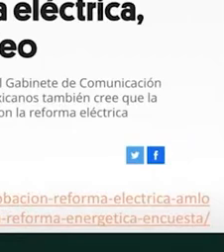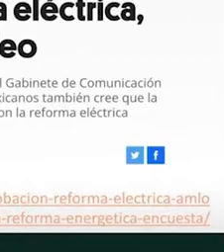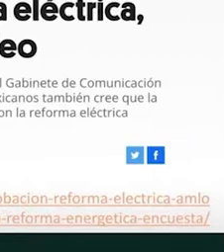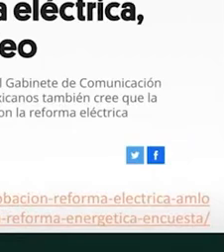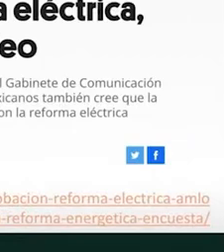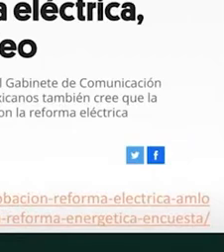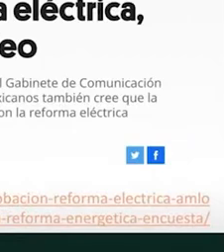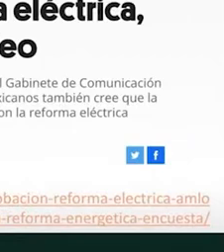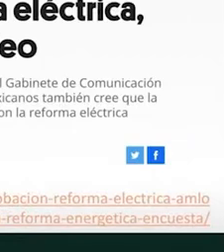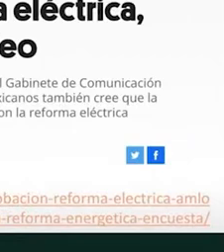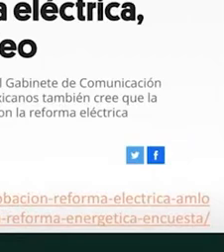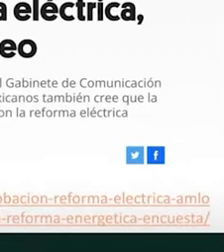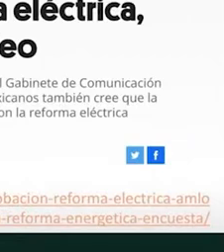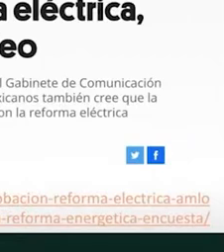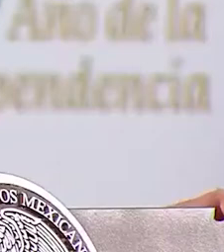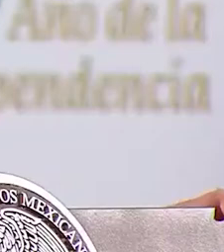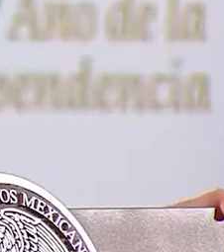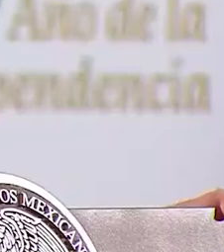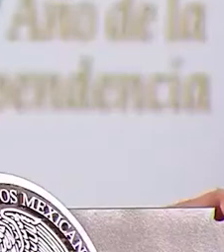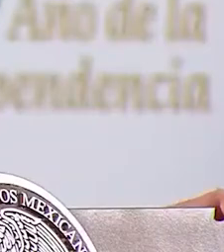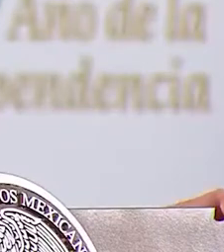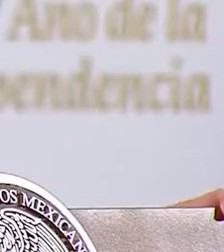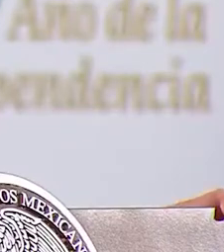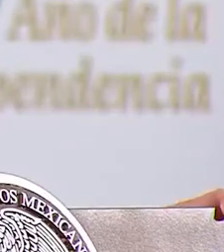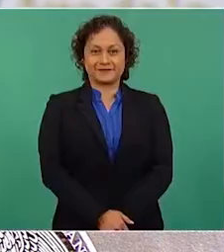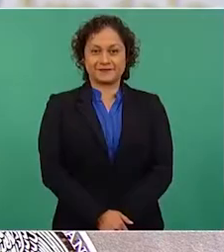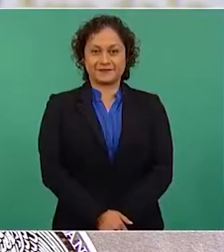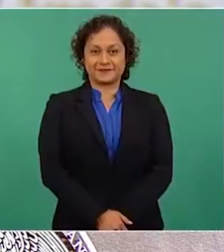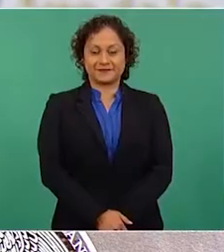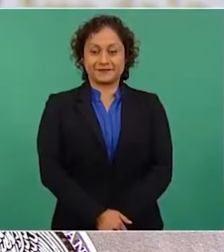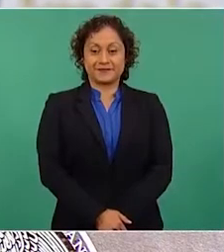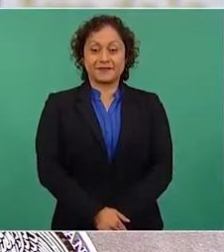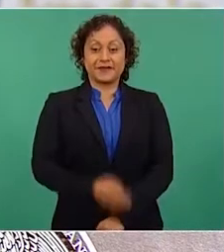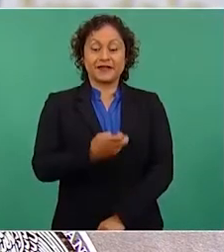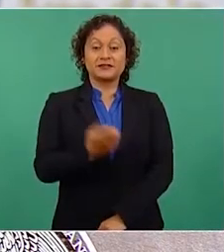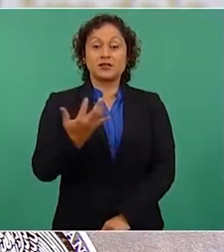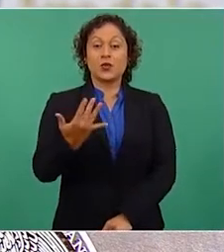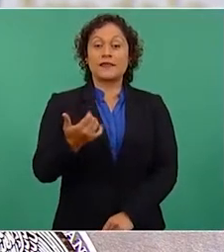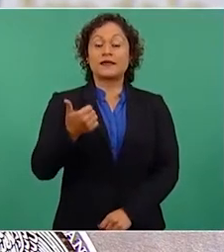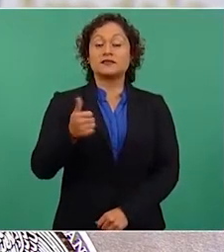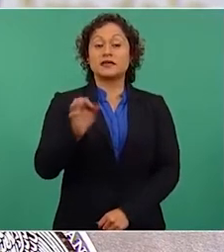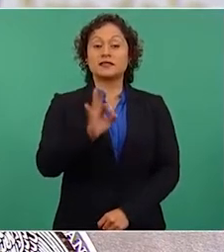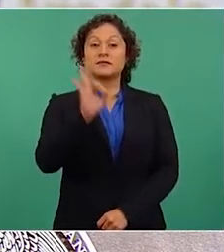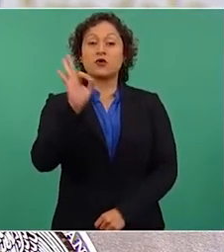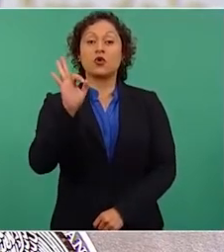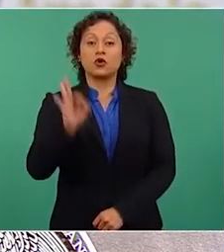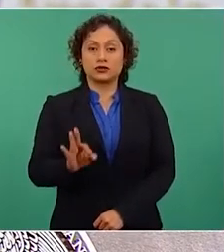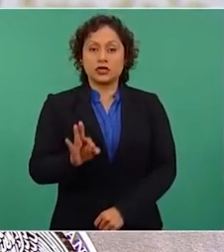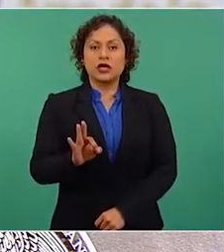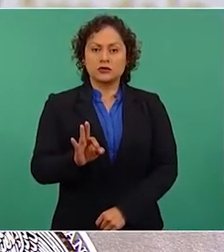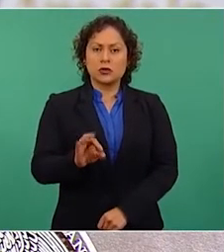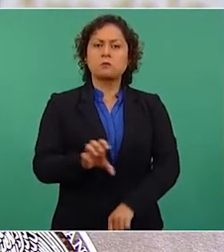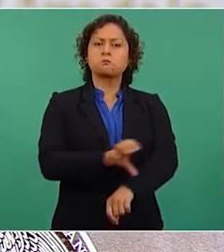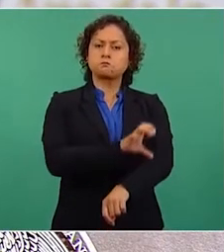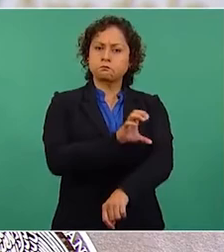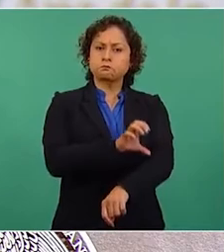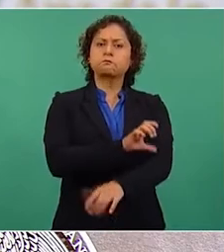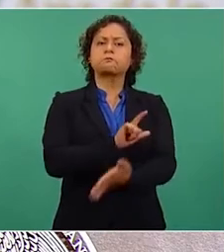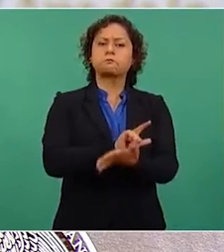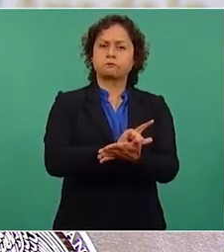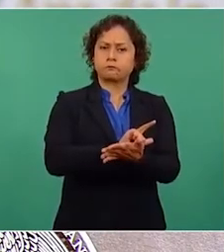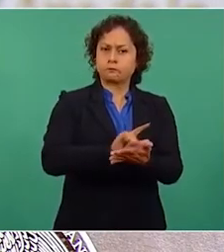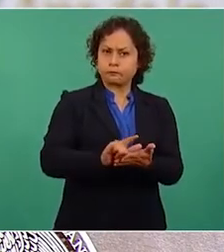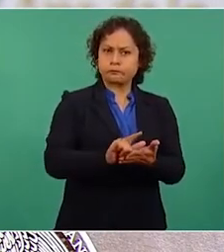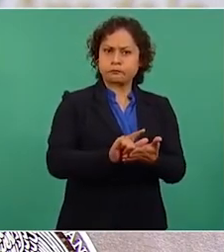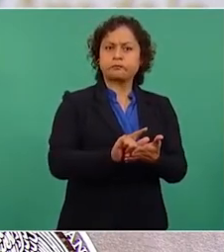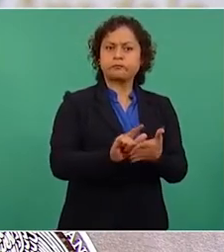2021, la CFE produjo el 56% de la energía limpia que se conectó a la red eléctrica